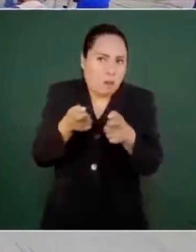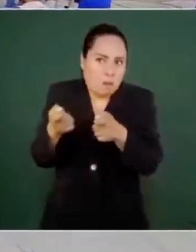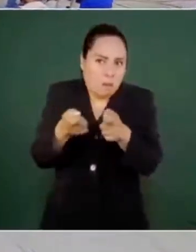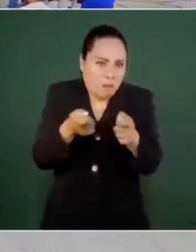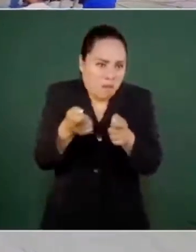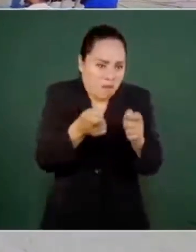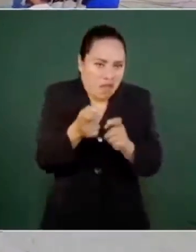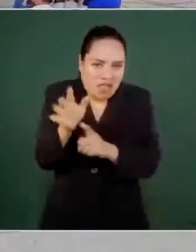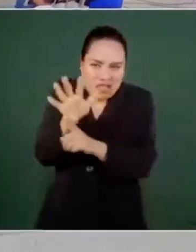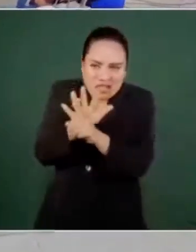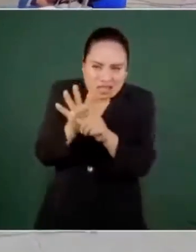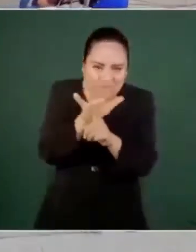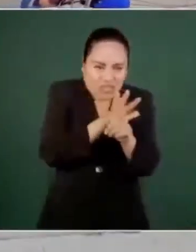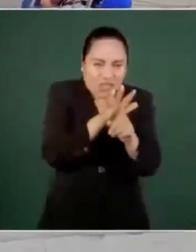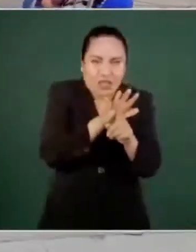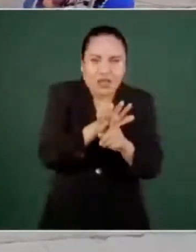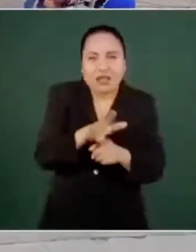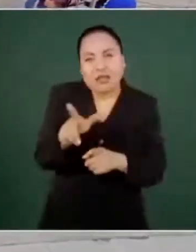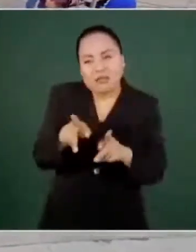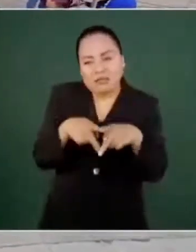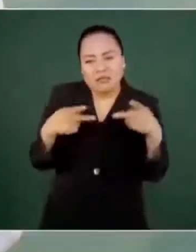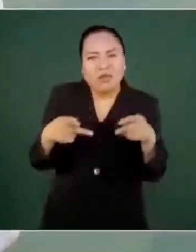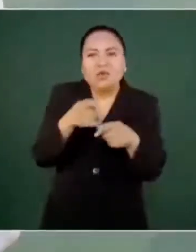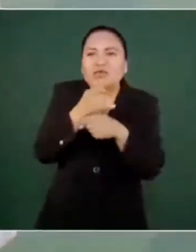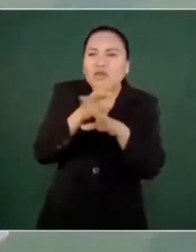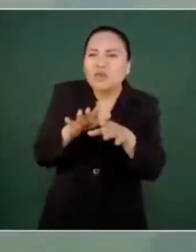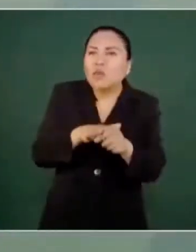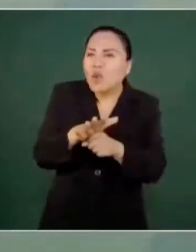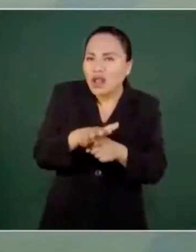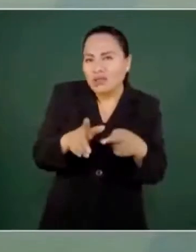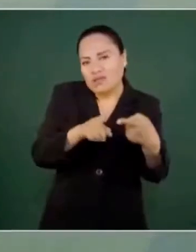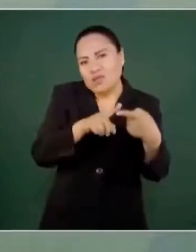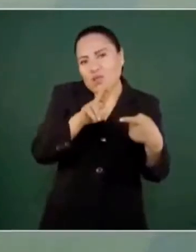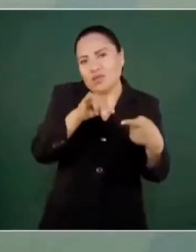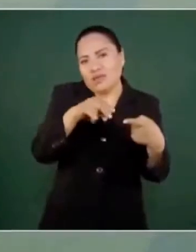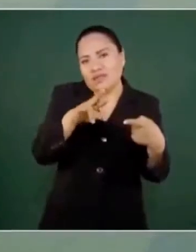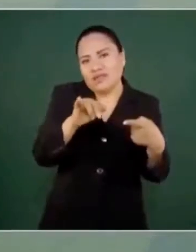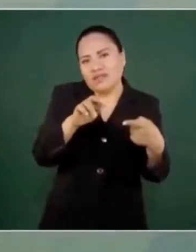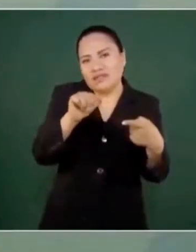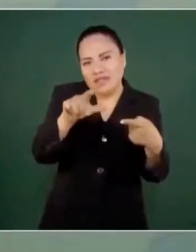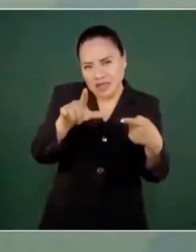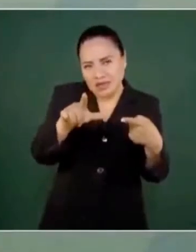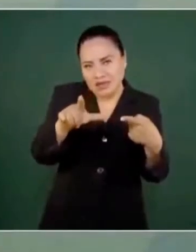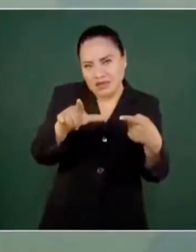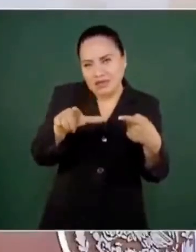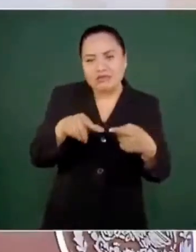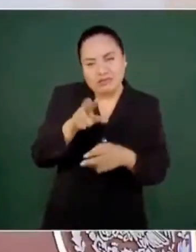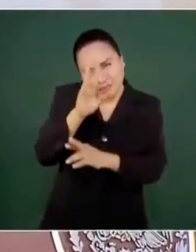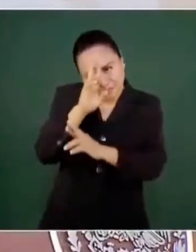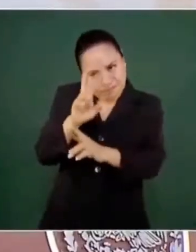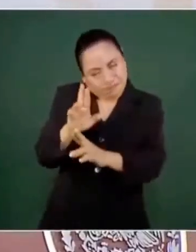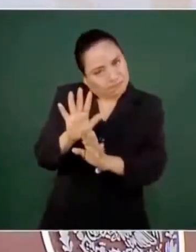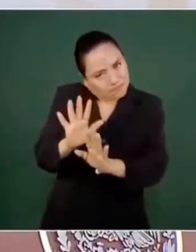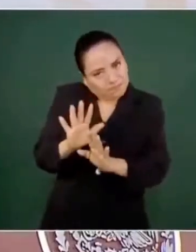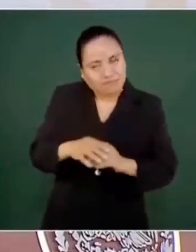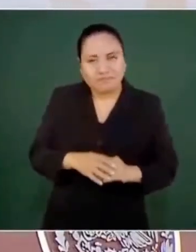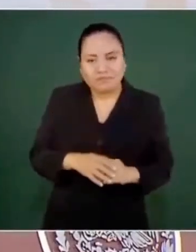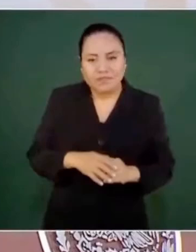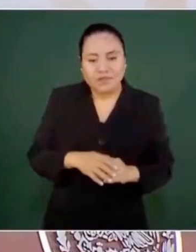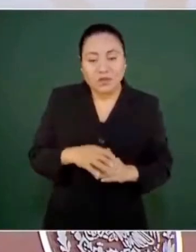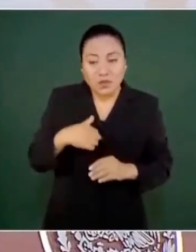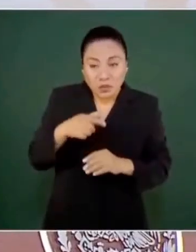como el Universal, con todo respeto, y no es contigo,